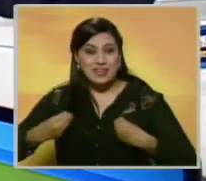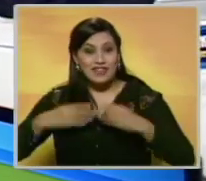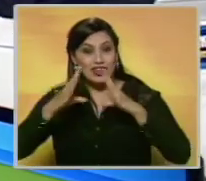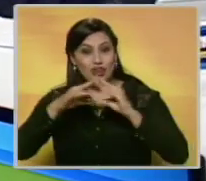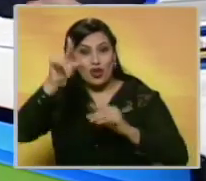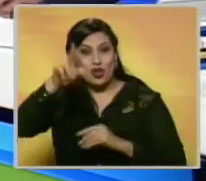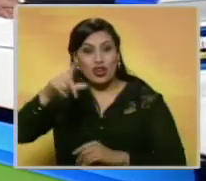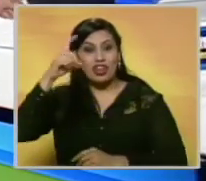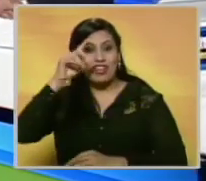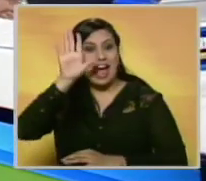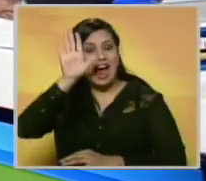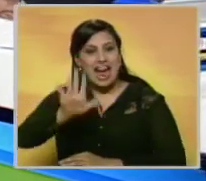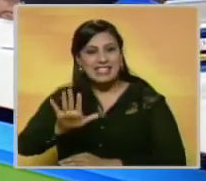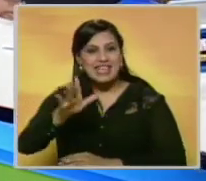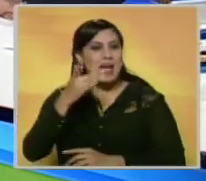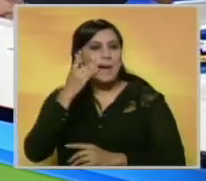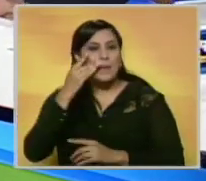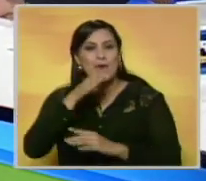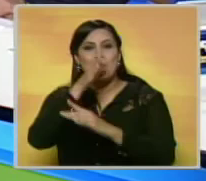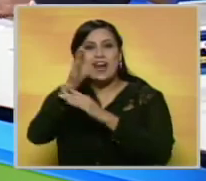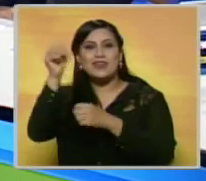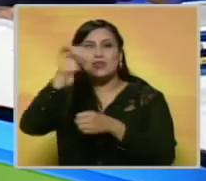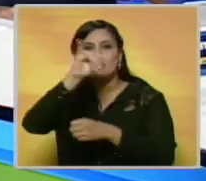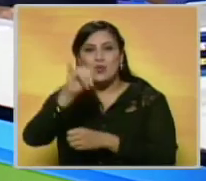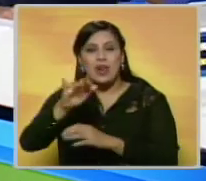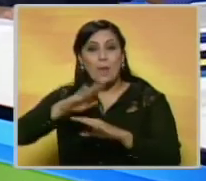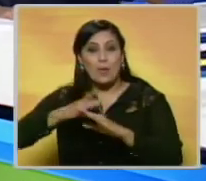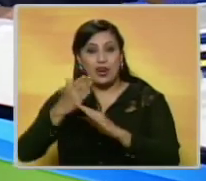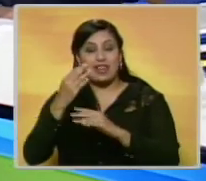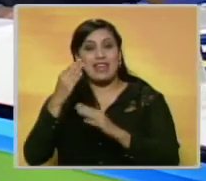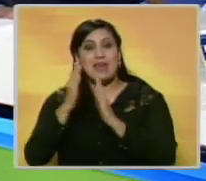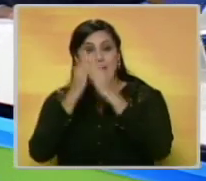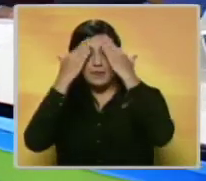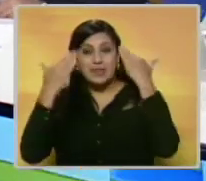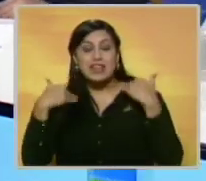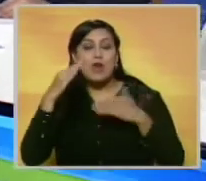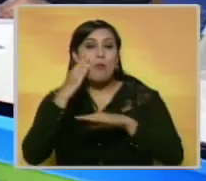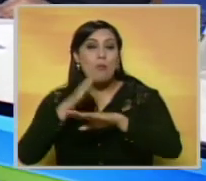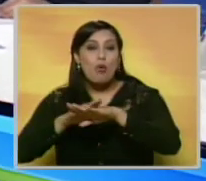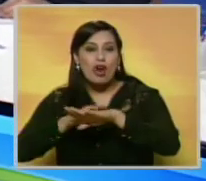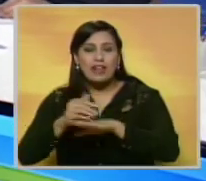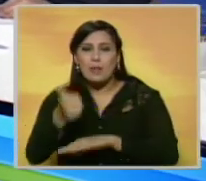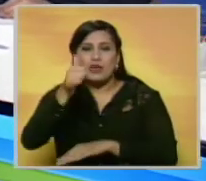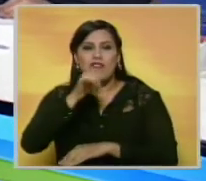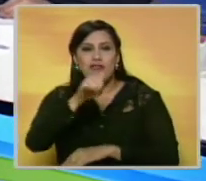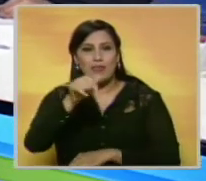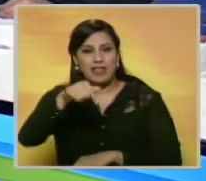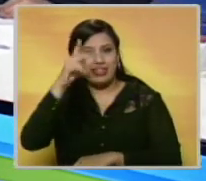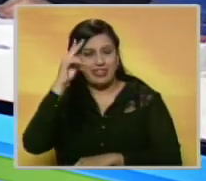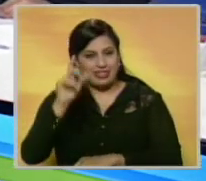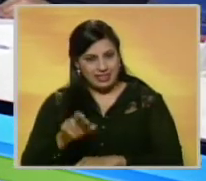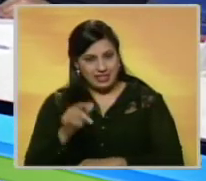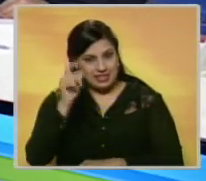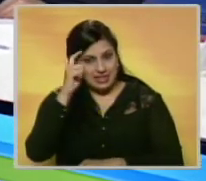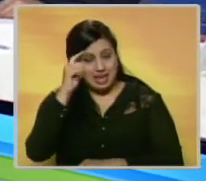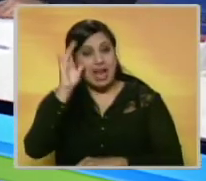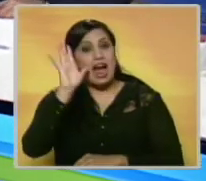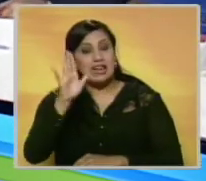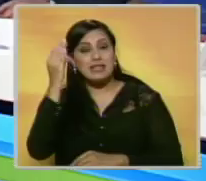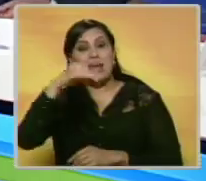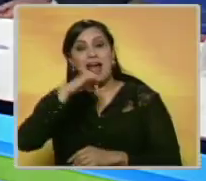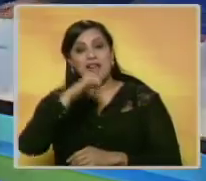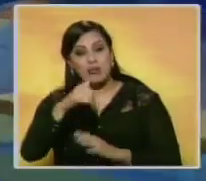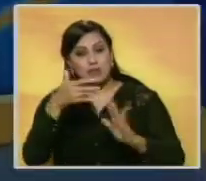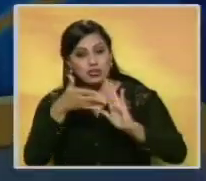estos días como si estuviésemos allá en el estado de Zulia, porque la Virgen Morena es la noticia más importante en estos días. Así es. Amigos, más